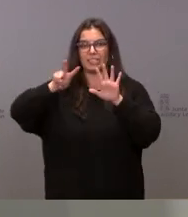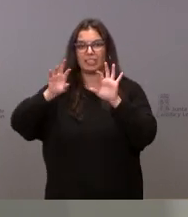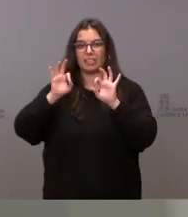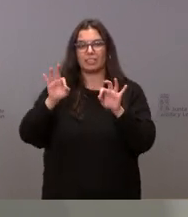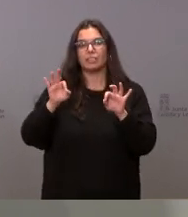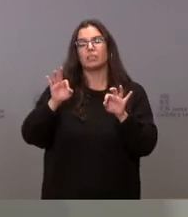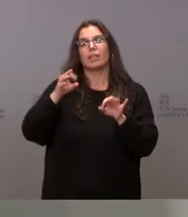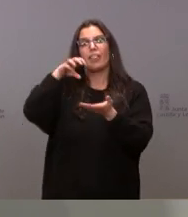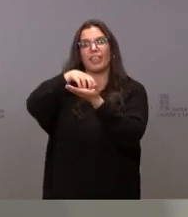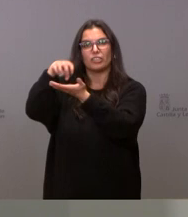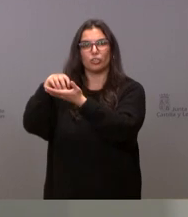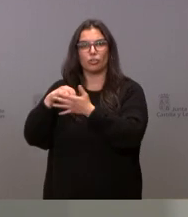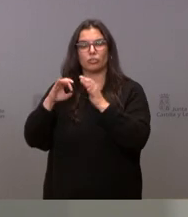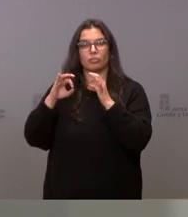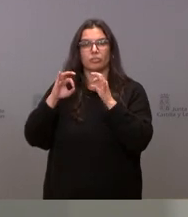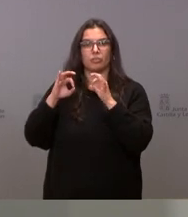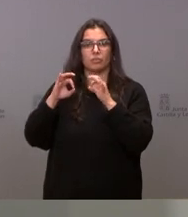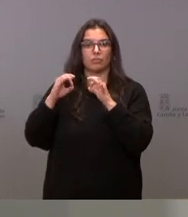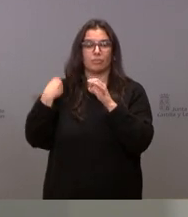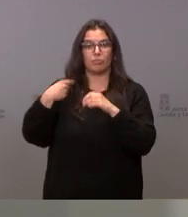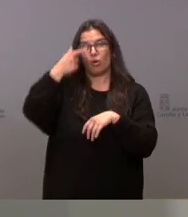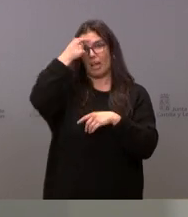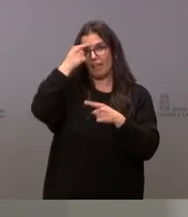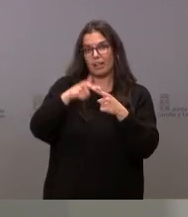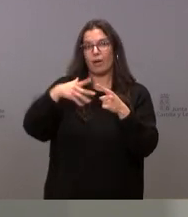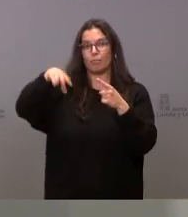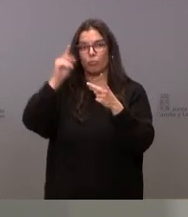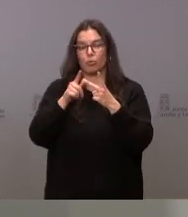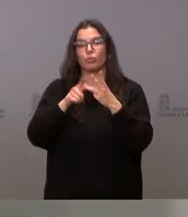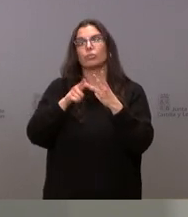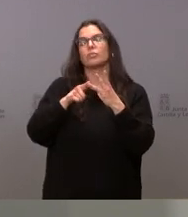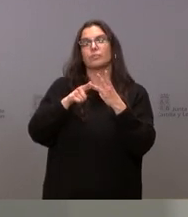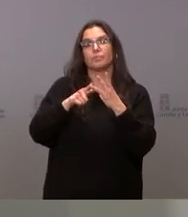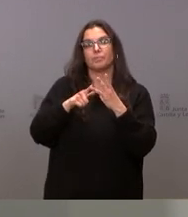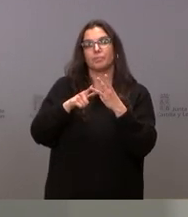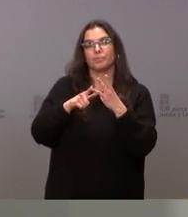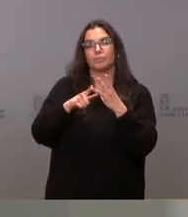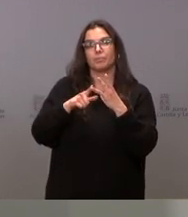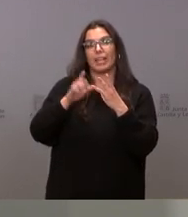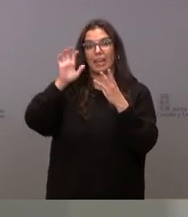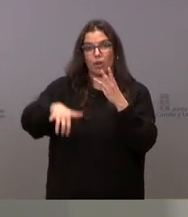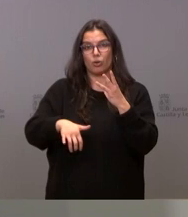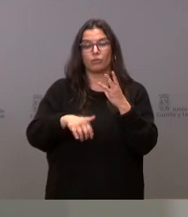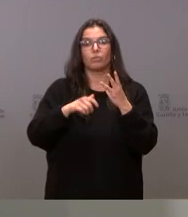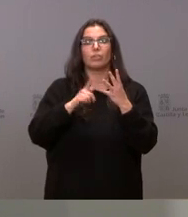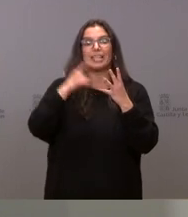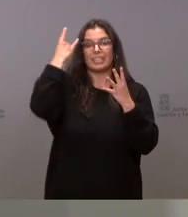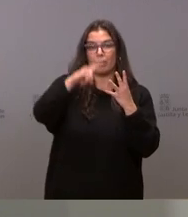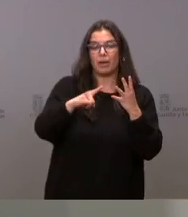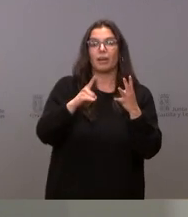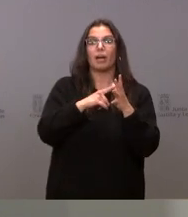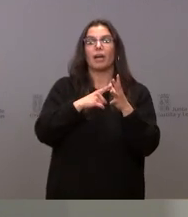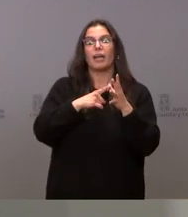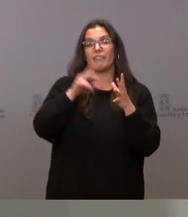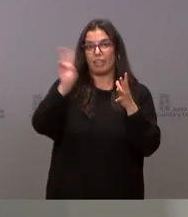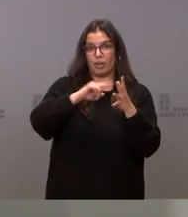acuden a los centros El Trébol de Ávila, El Alba de Burgos, El Centro Docente Autismo de León, La Cañada de Salamanca y El Corro de